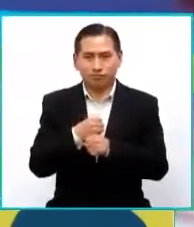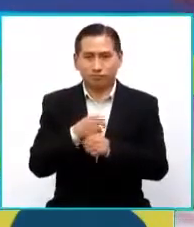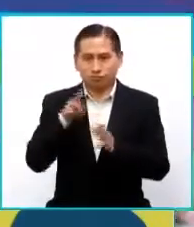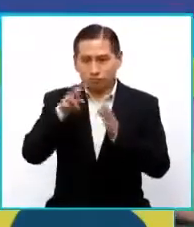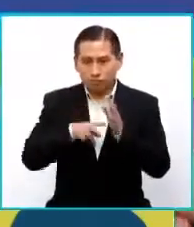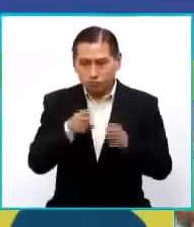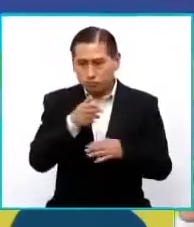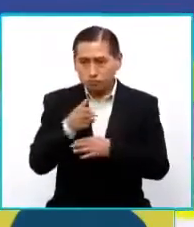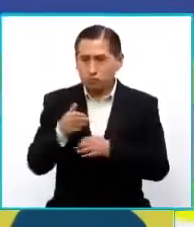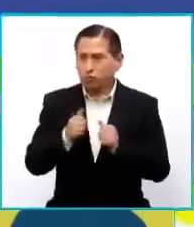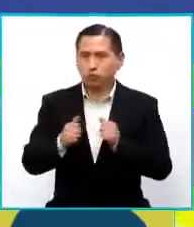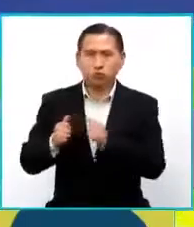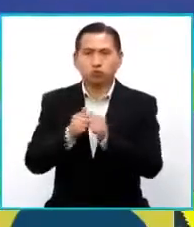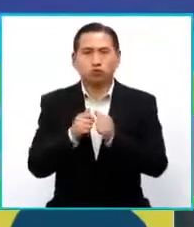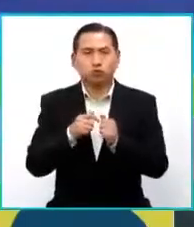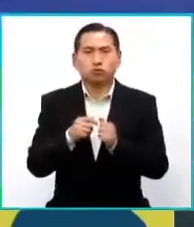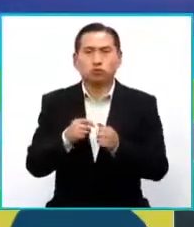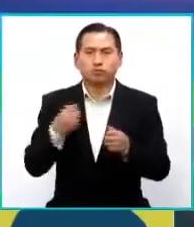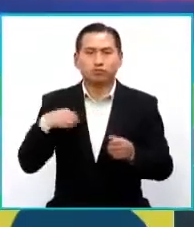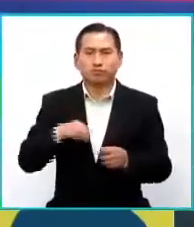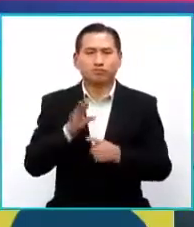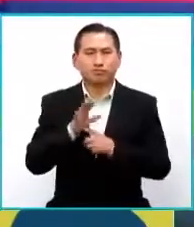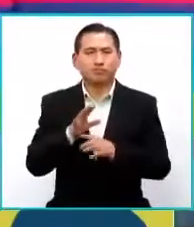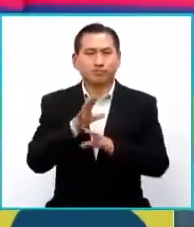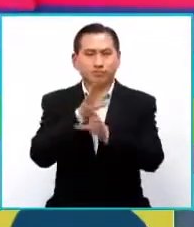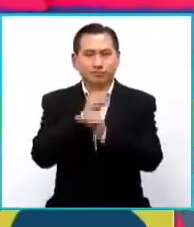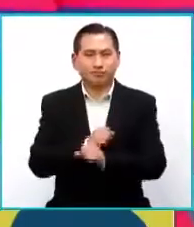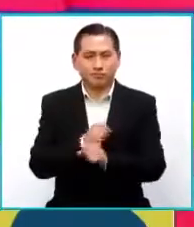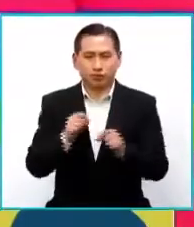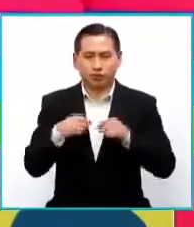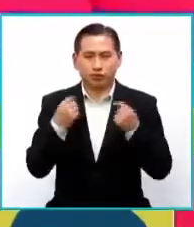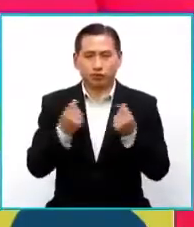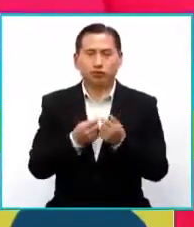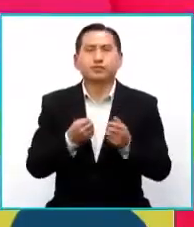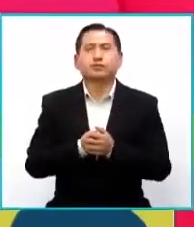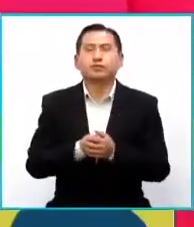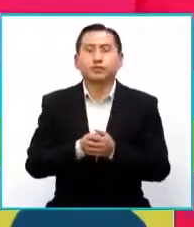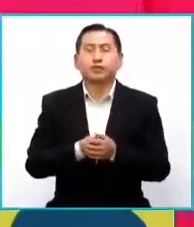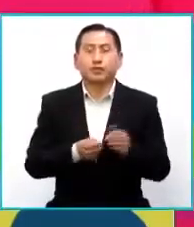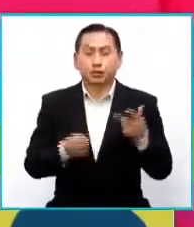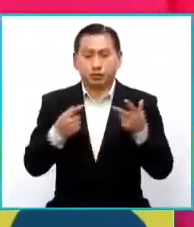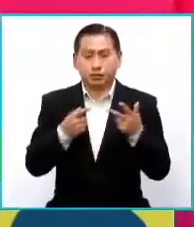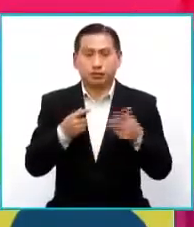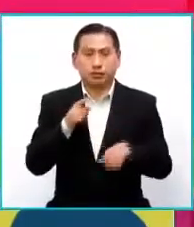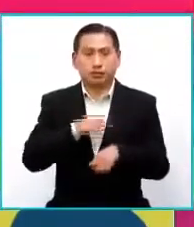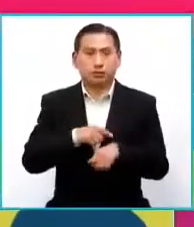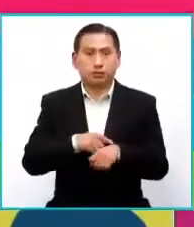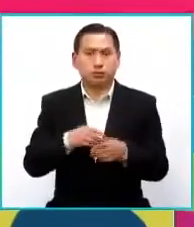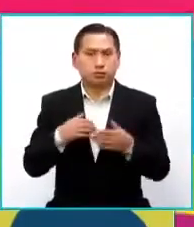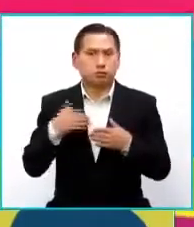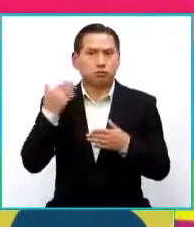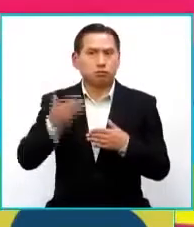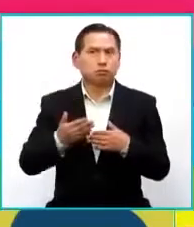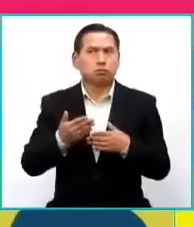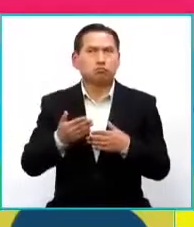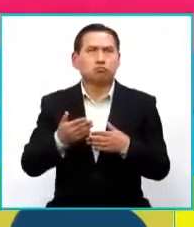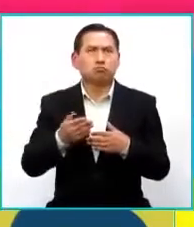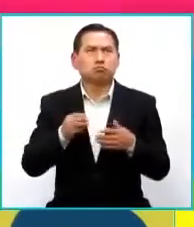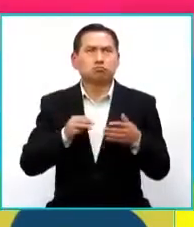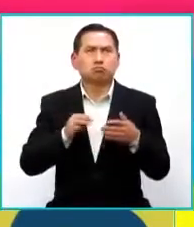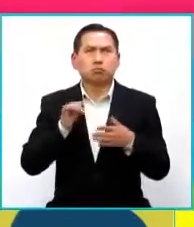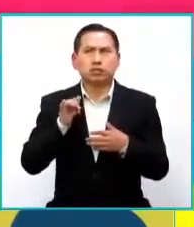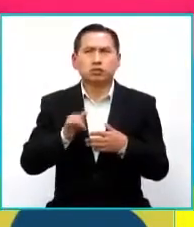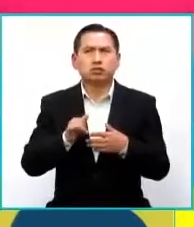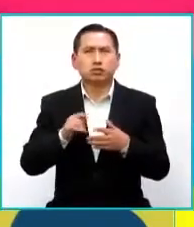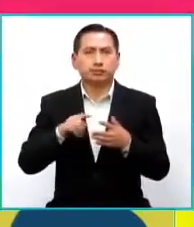colectiva porque eso también es algo que siempre hacemos como trono y la tercera fase va a ser a partir de mayo,